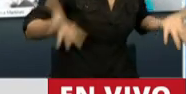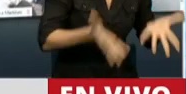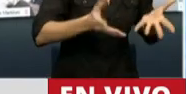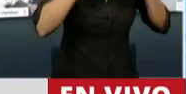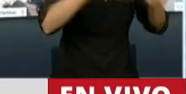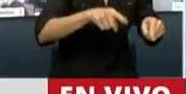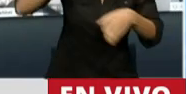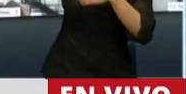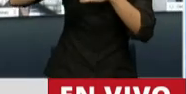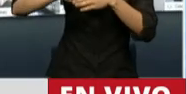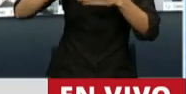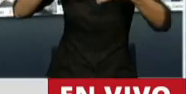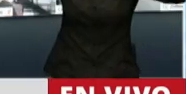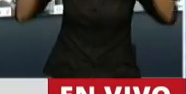nosotros.